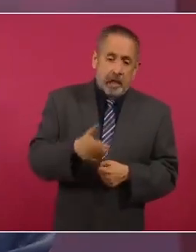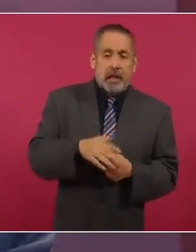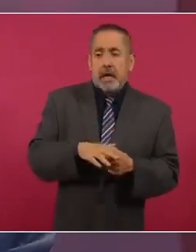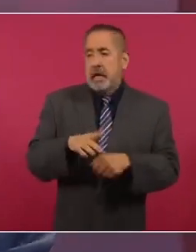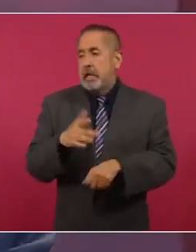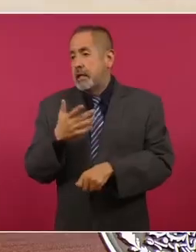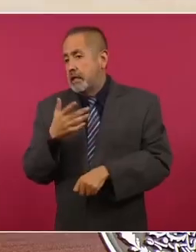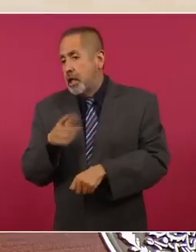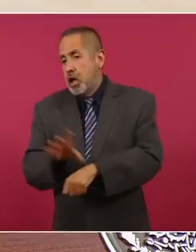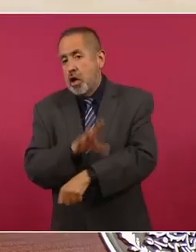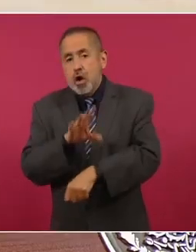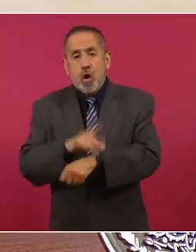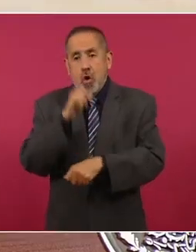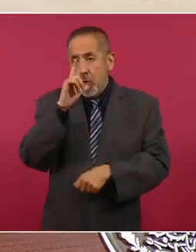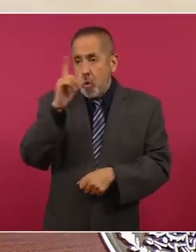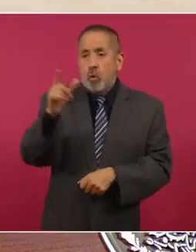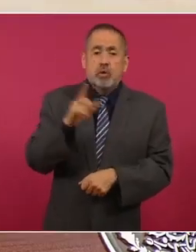la luz,